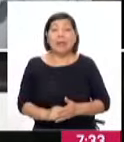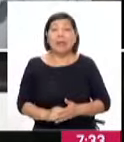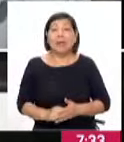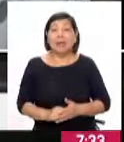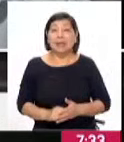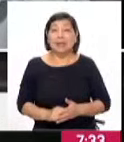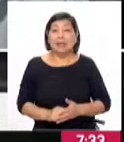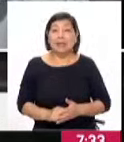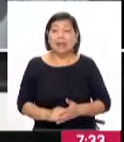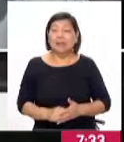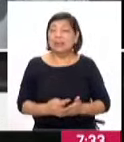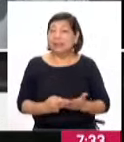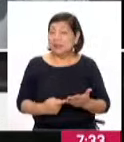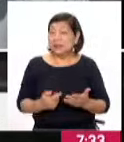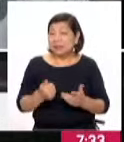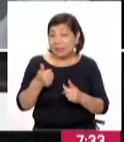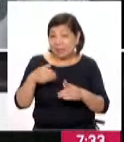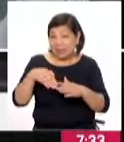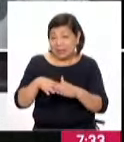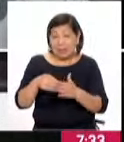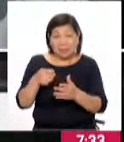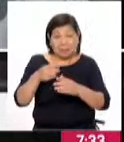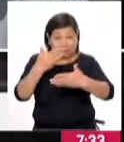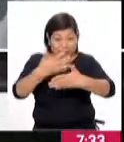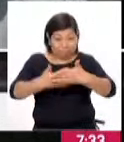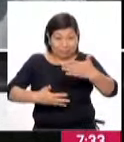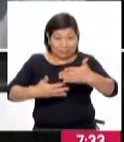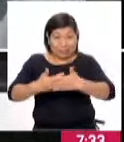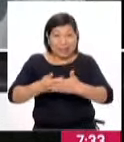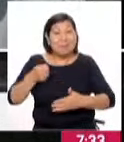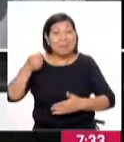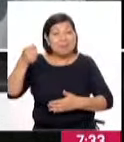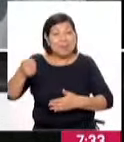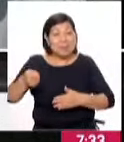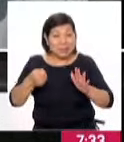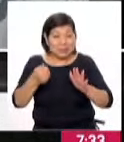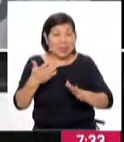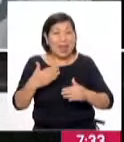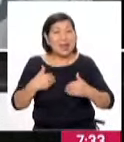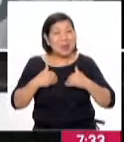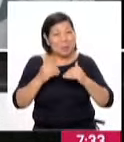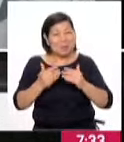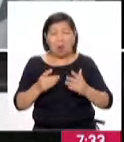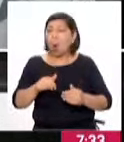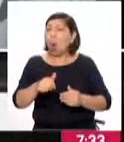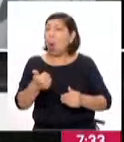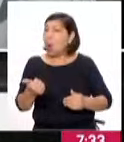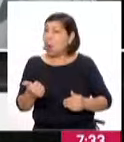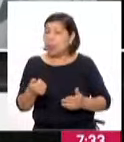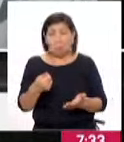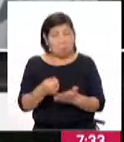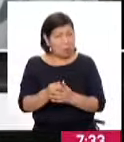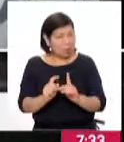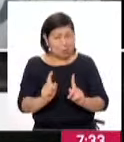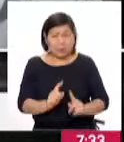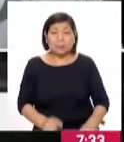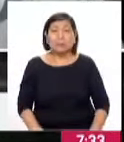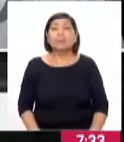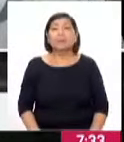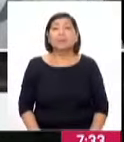que pertenezcan a este padrón de pensión 65. ¿No se atenderá ningún otro tipo de operación?